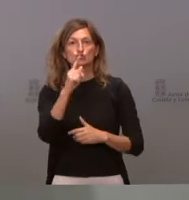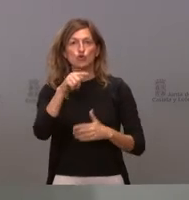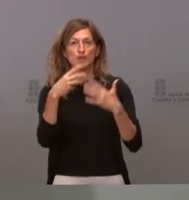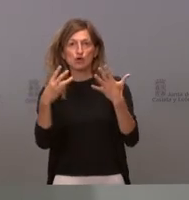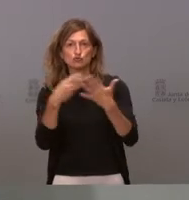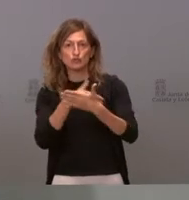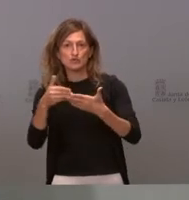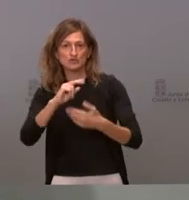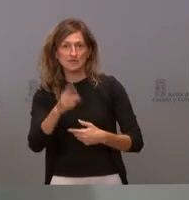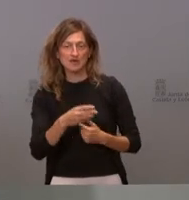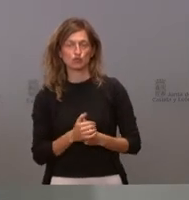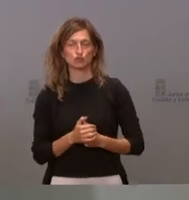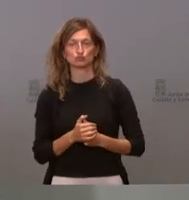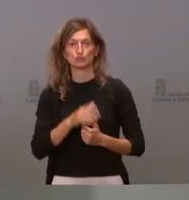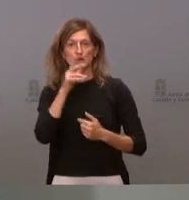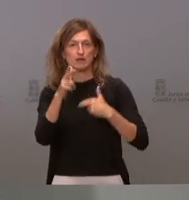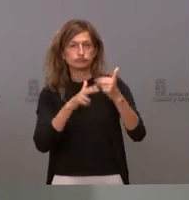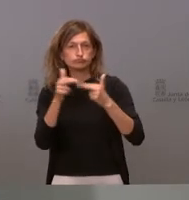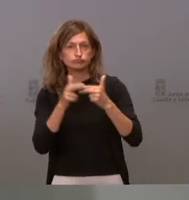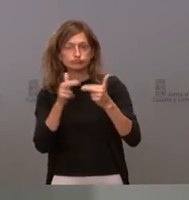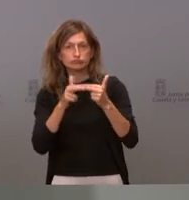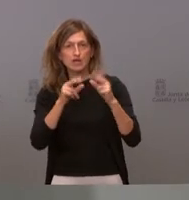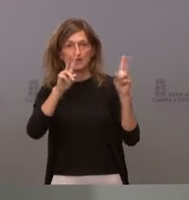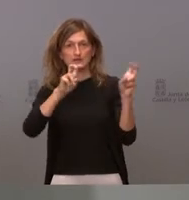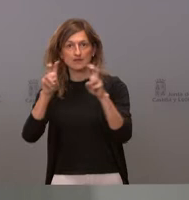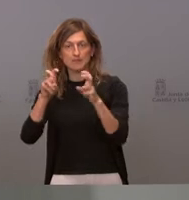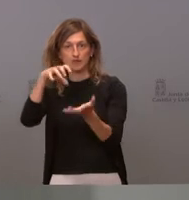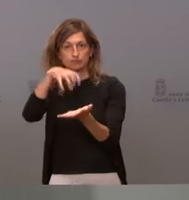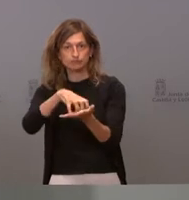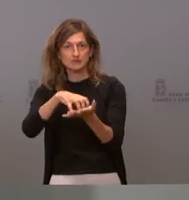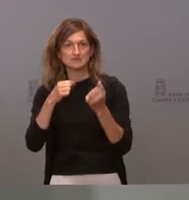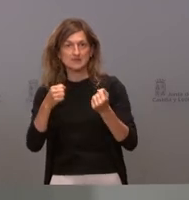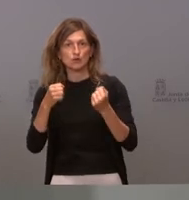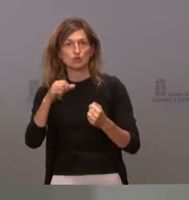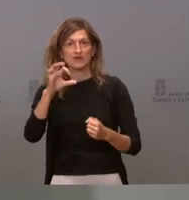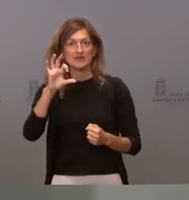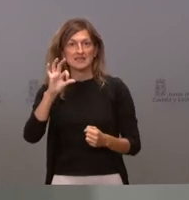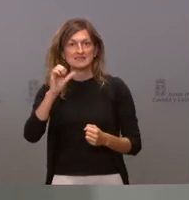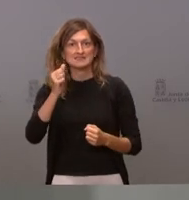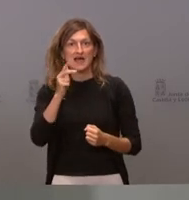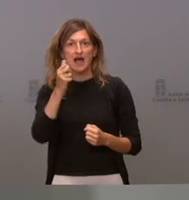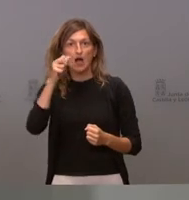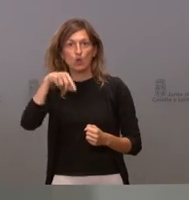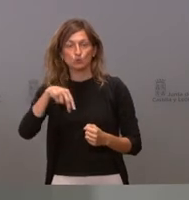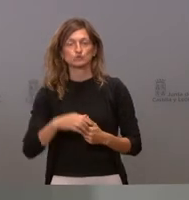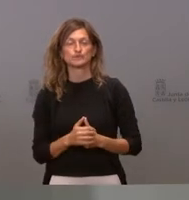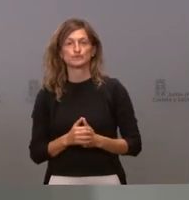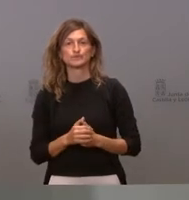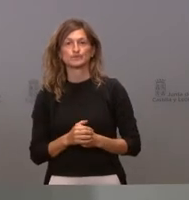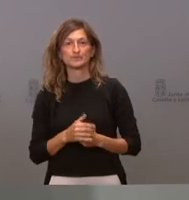millones de euros para la construcción del nuevo Centro de Salud de Sahagún. Estas instalaciones van a